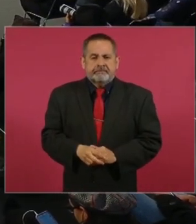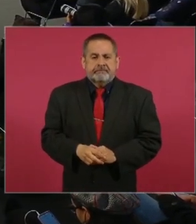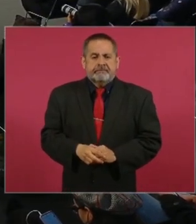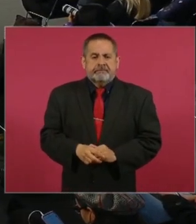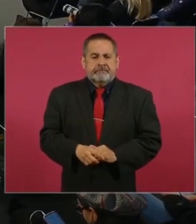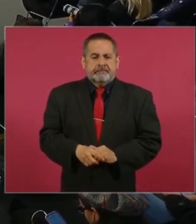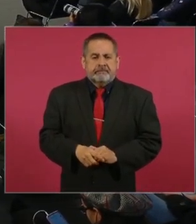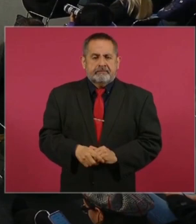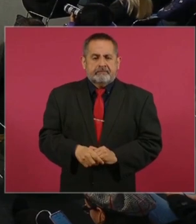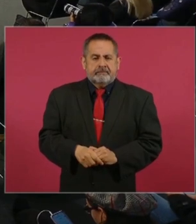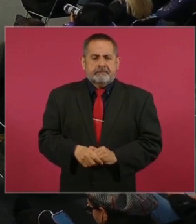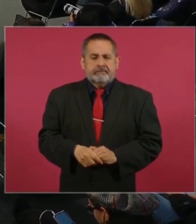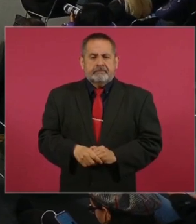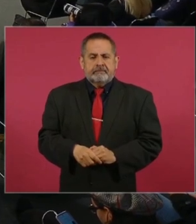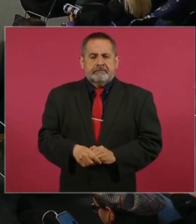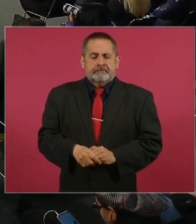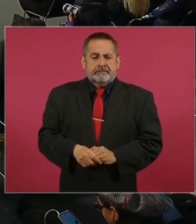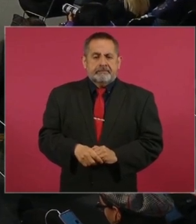No,